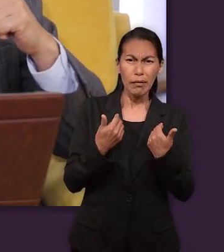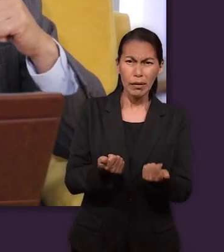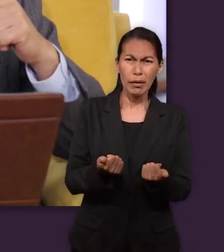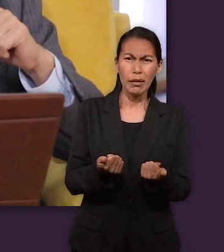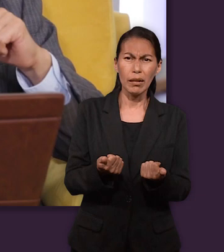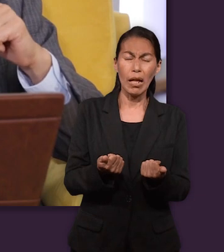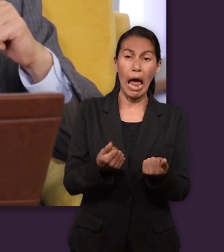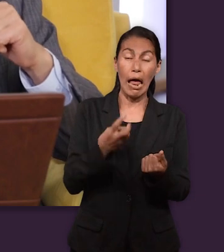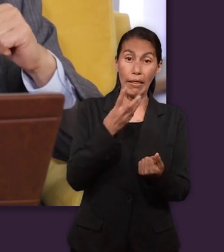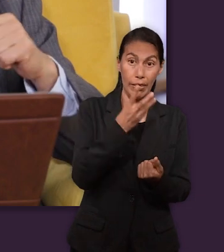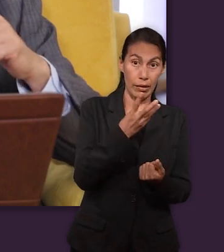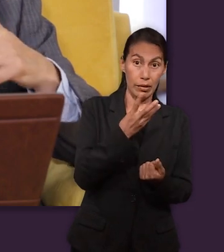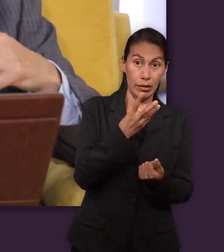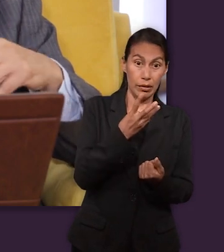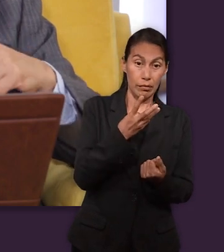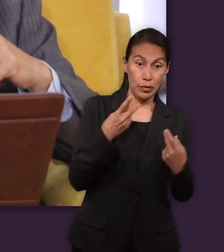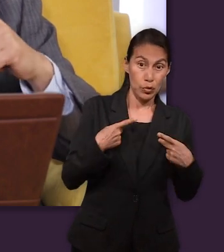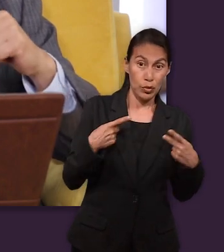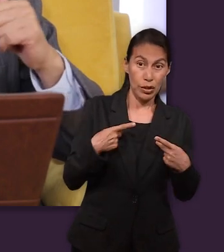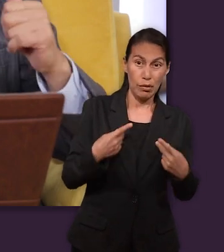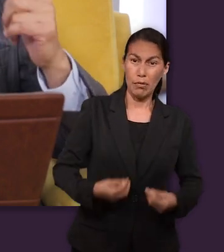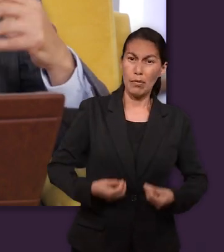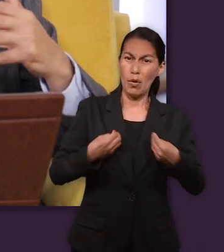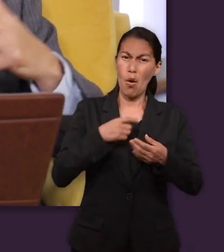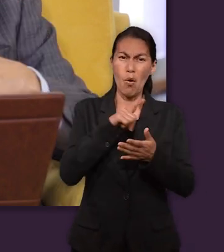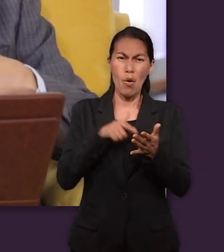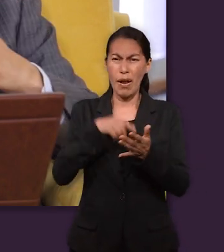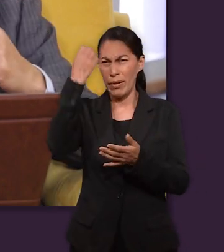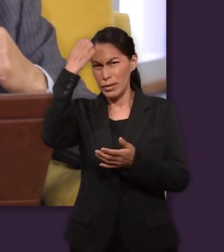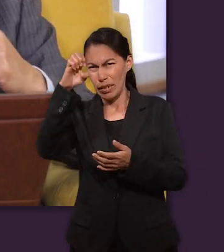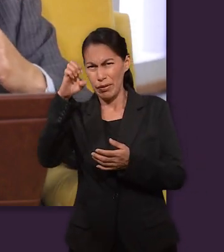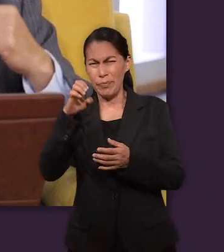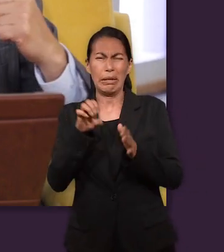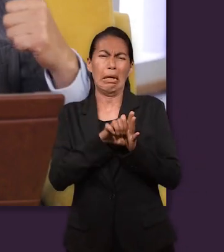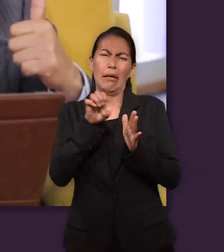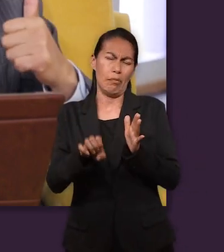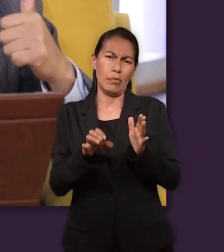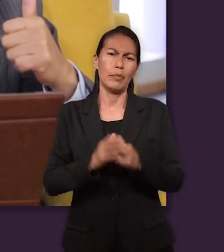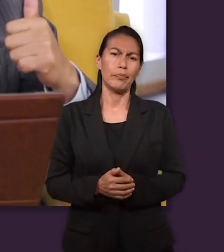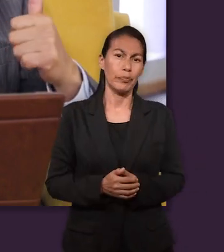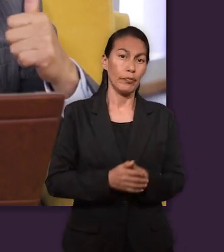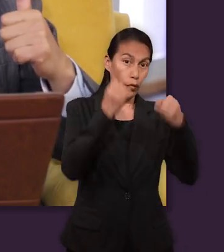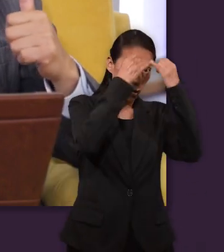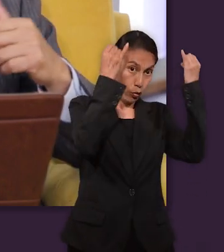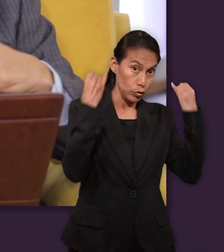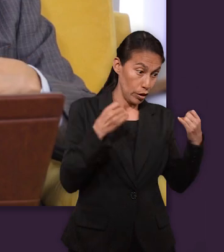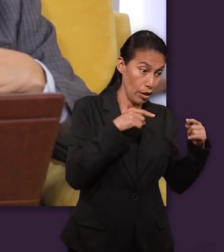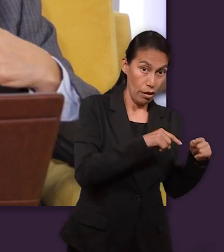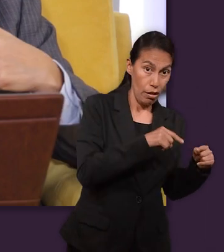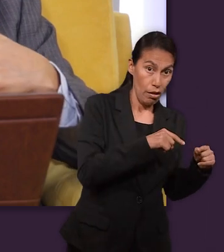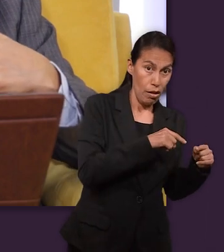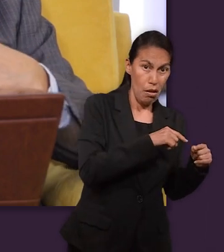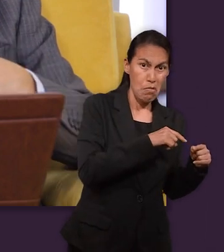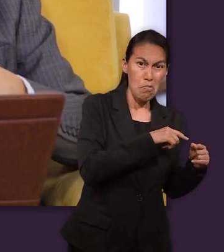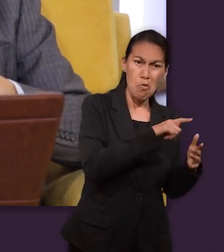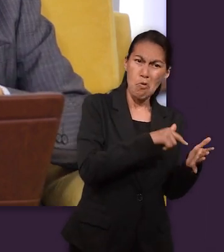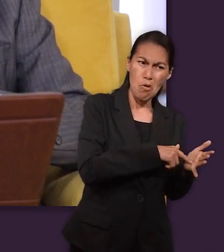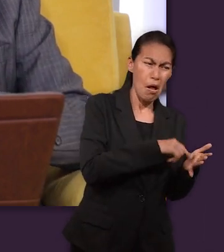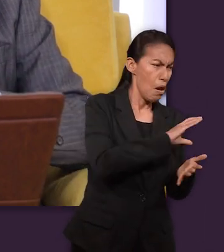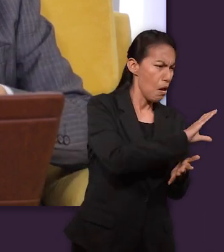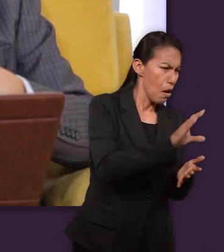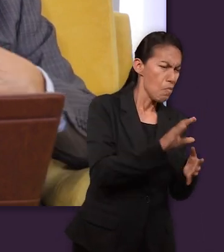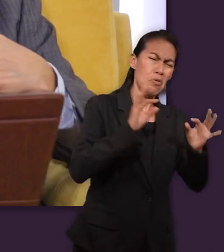que una de las cosas que tuvieron en común es que los tres vivieron en mundos extraños. José, por ejemplo, estaba viviendo tranquilo